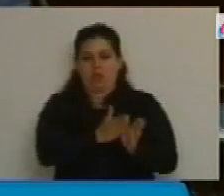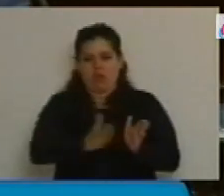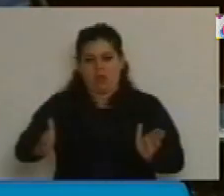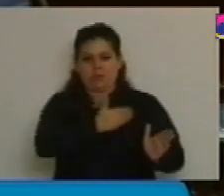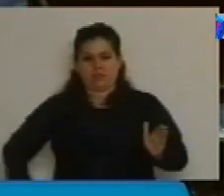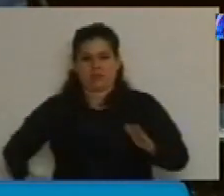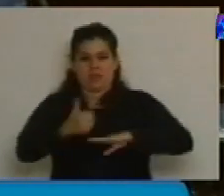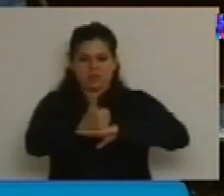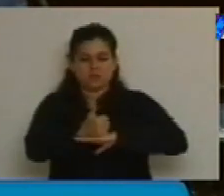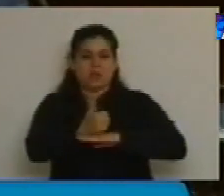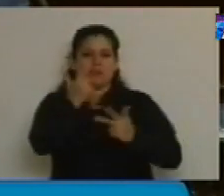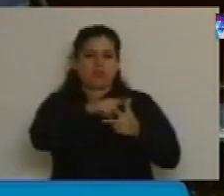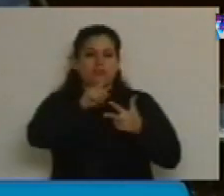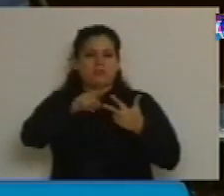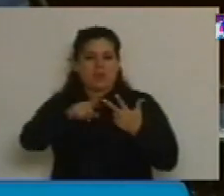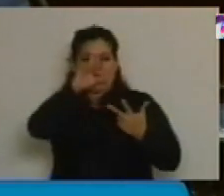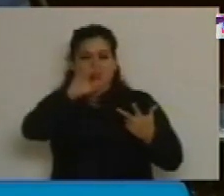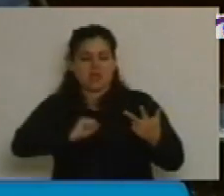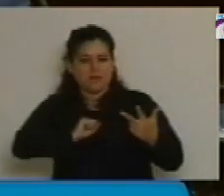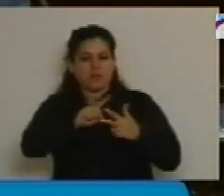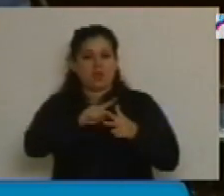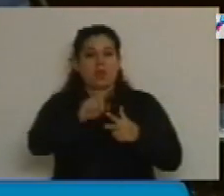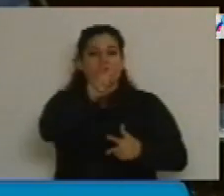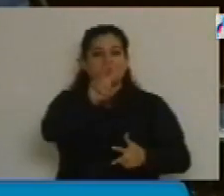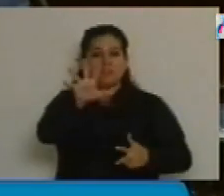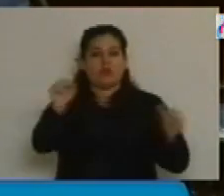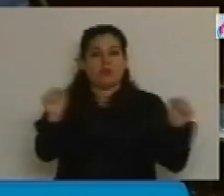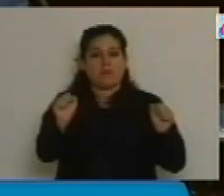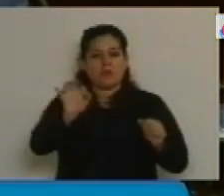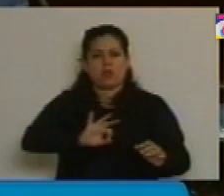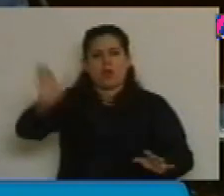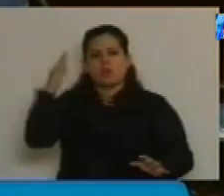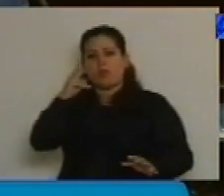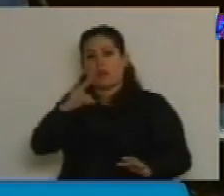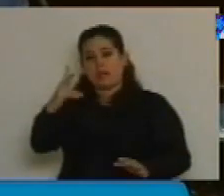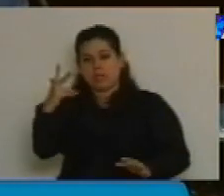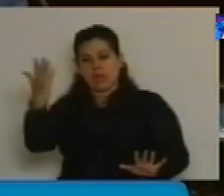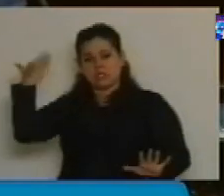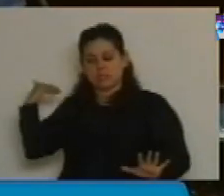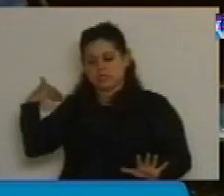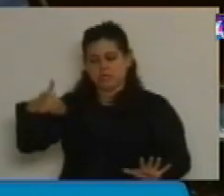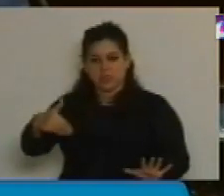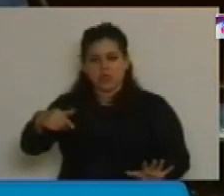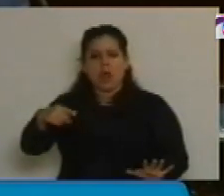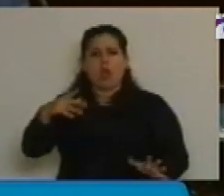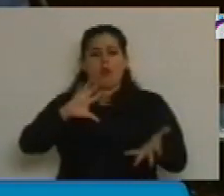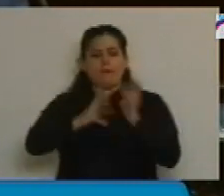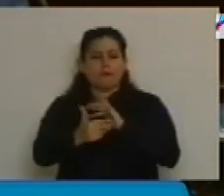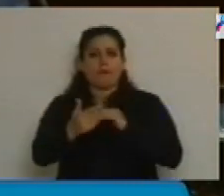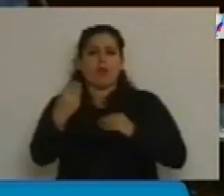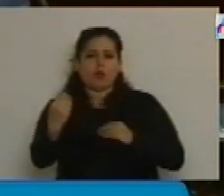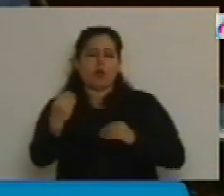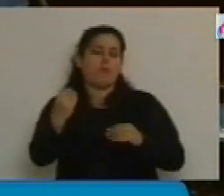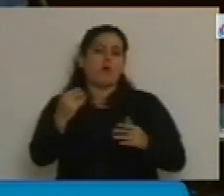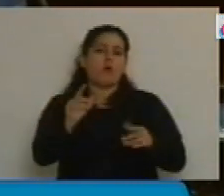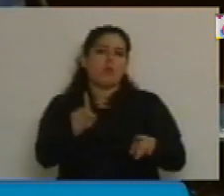Y los principales tres desafíos desde el 25 de mayo del año 2003 han sido precisamente cómo generar las condiciones desde